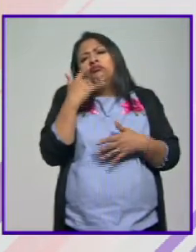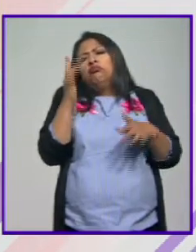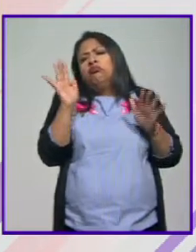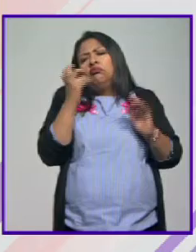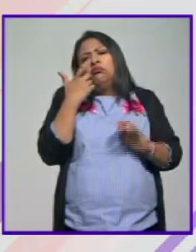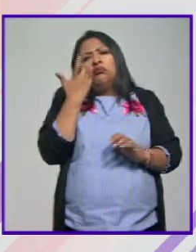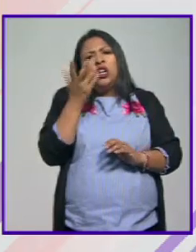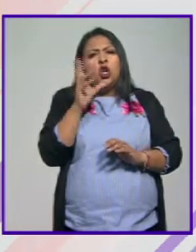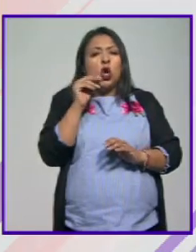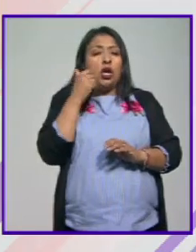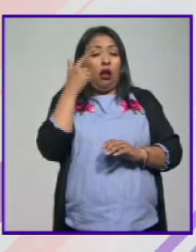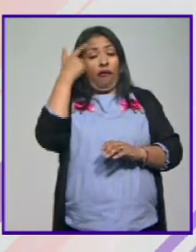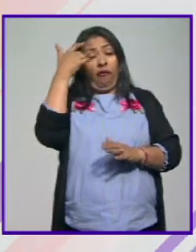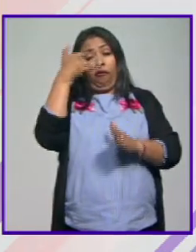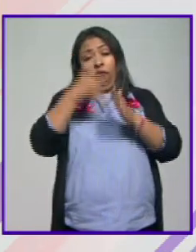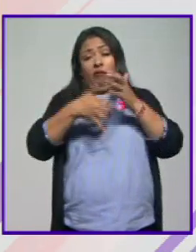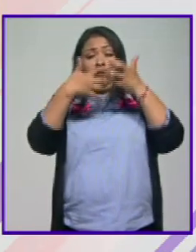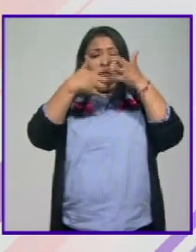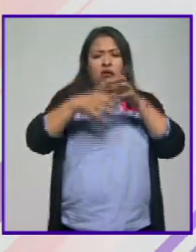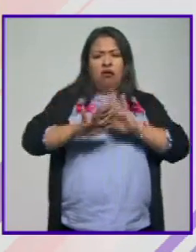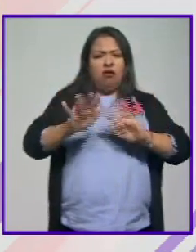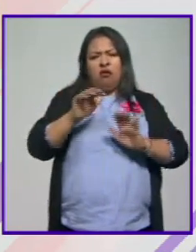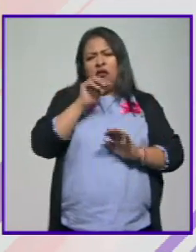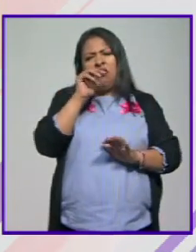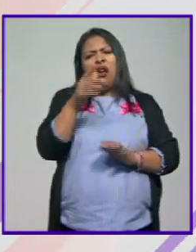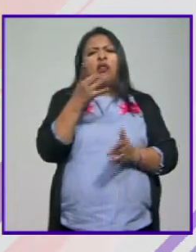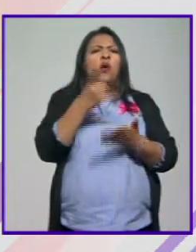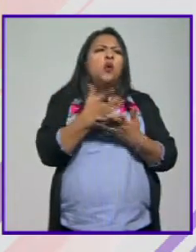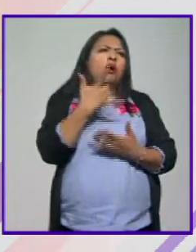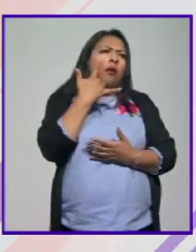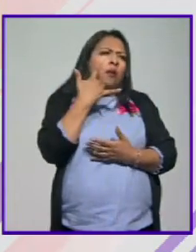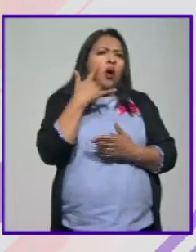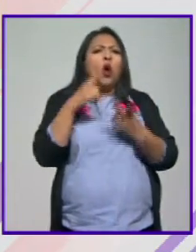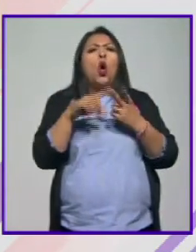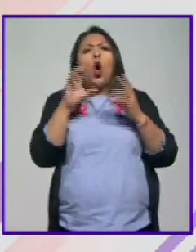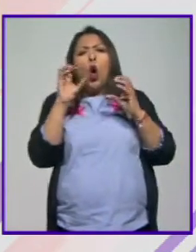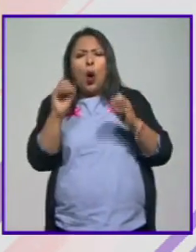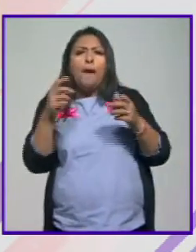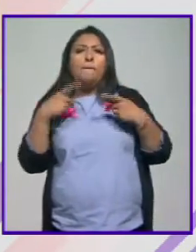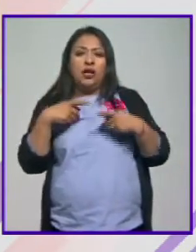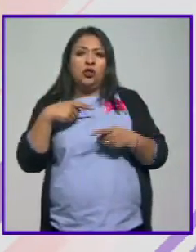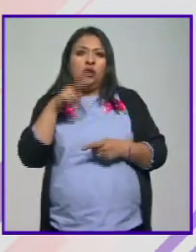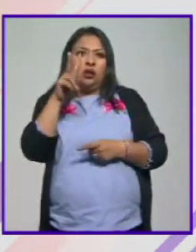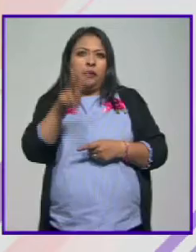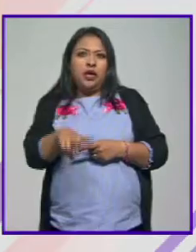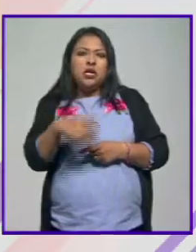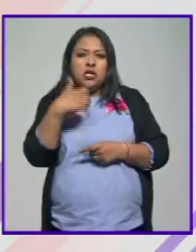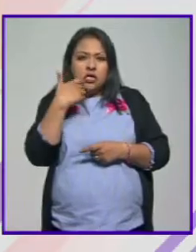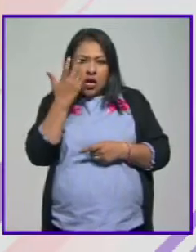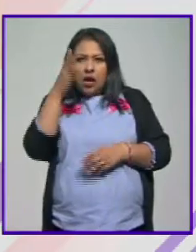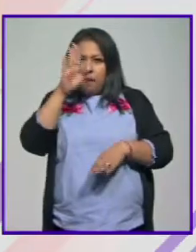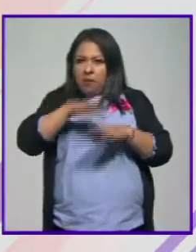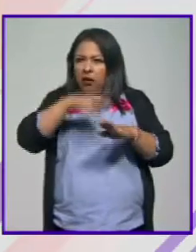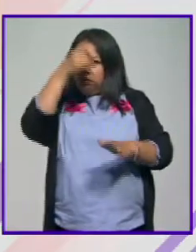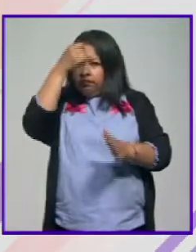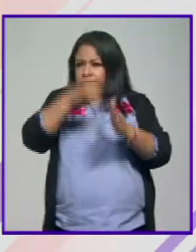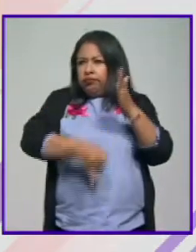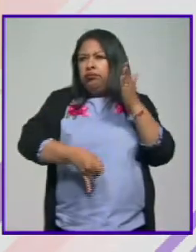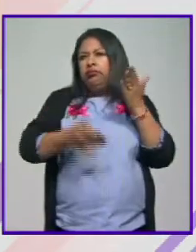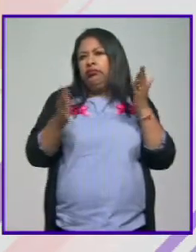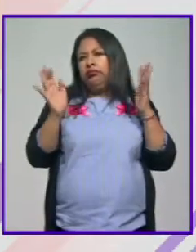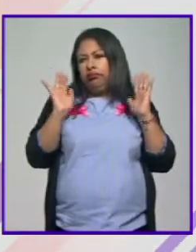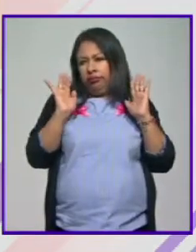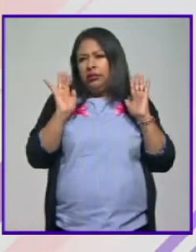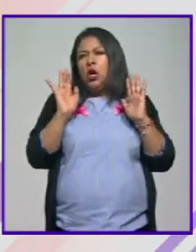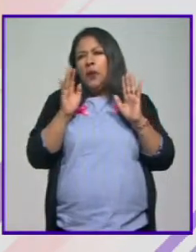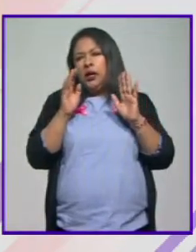intelectualizar alrededor de ¿no? de de lo que está viendo o la gente que de pronto le puede encontrar como una ¿no?